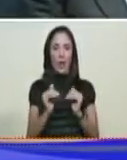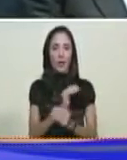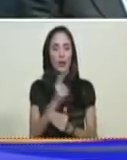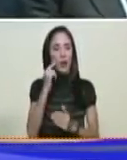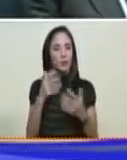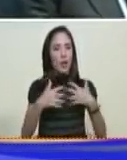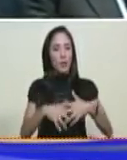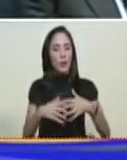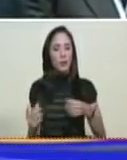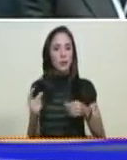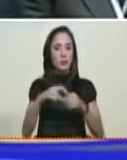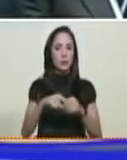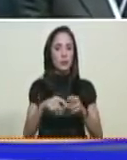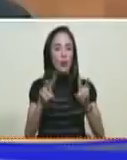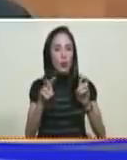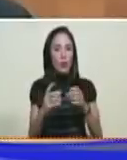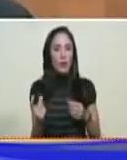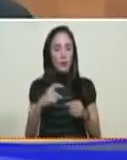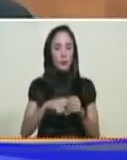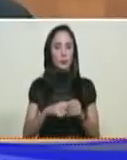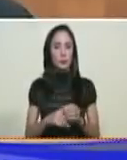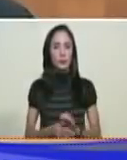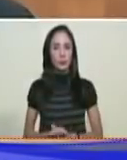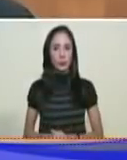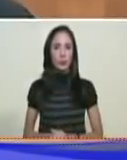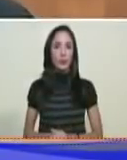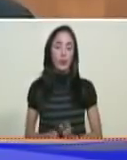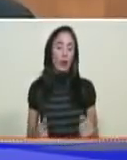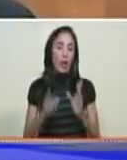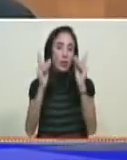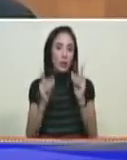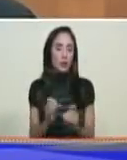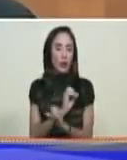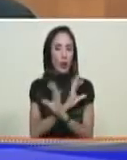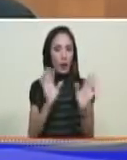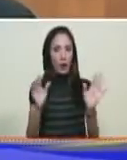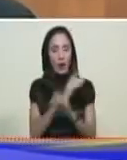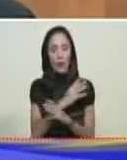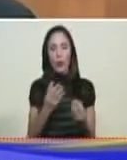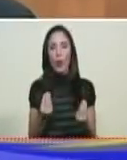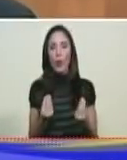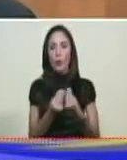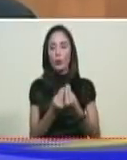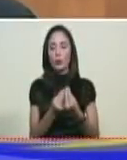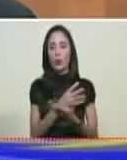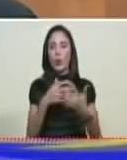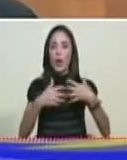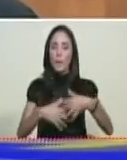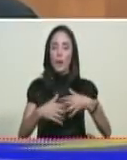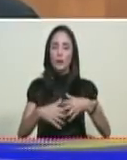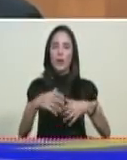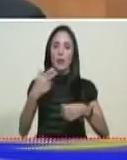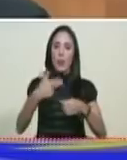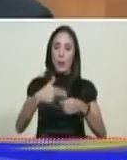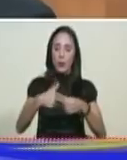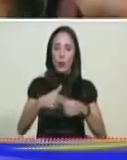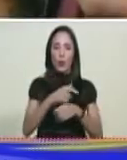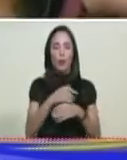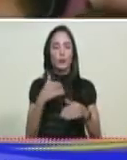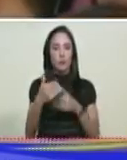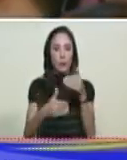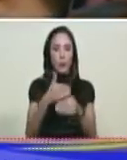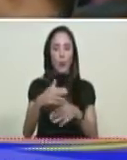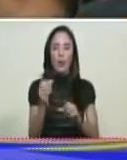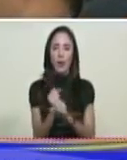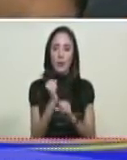se están incorporando tienen allí las decisiones en campo conjuntamente con PDVSA para ir haciendo más